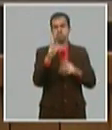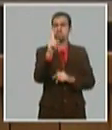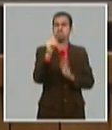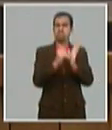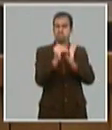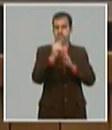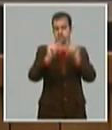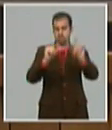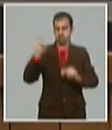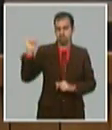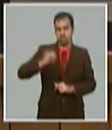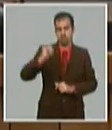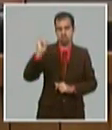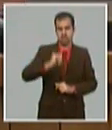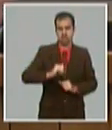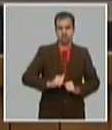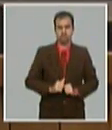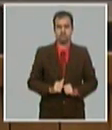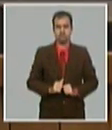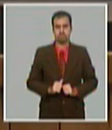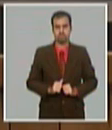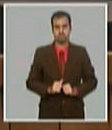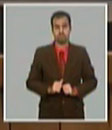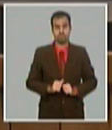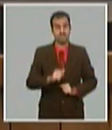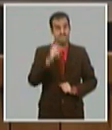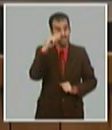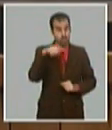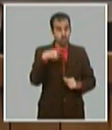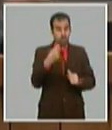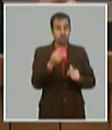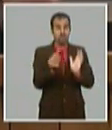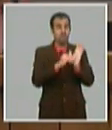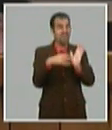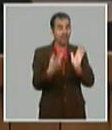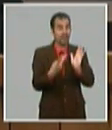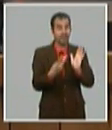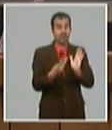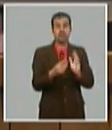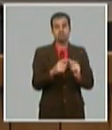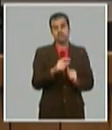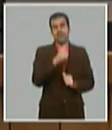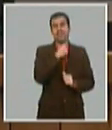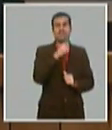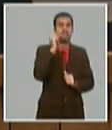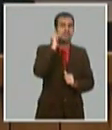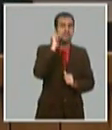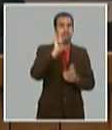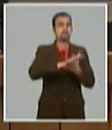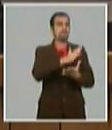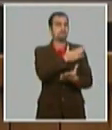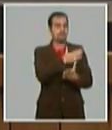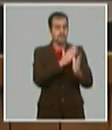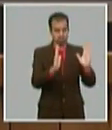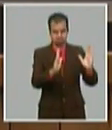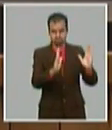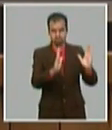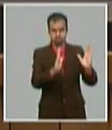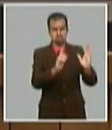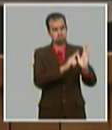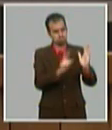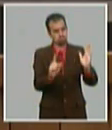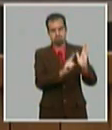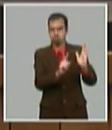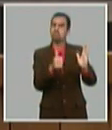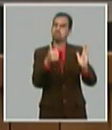Y eso es contando los tres primeros meses. Porque enero, febrero y marzo el comportamiento del turismo fue más o menos acorde con lo previsto.